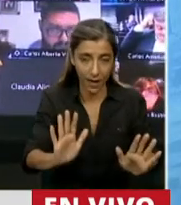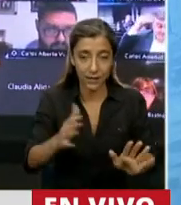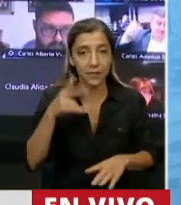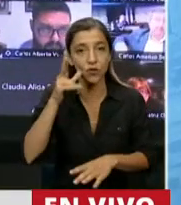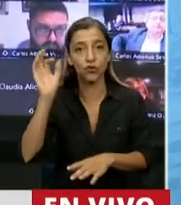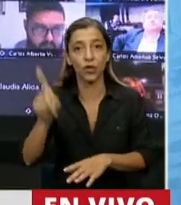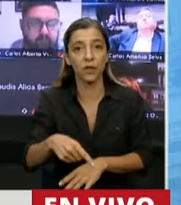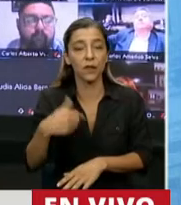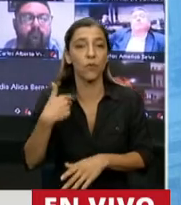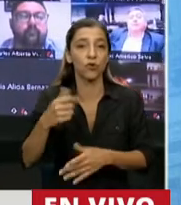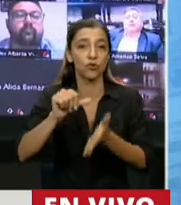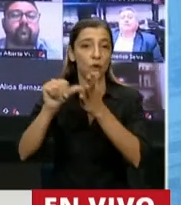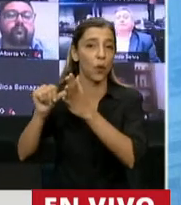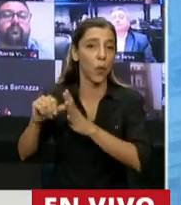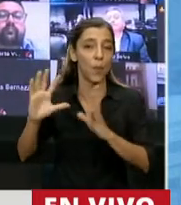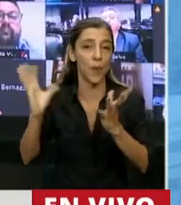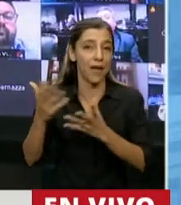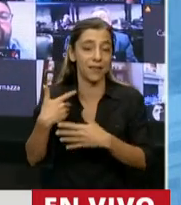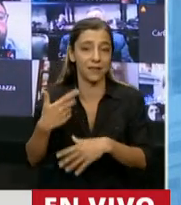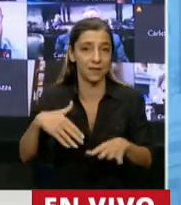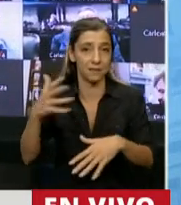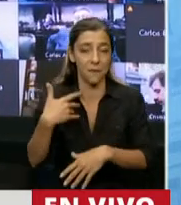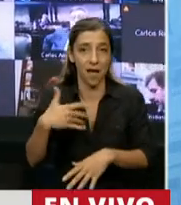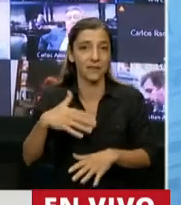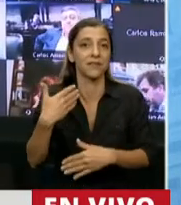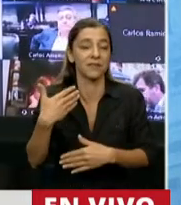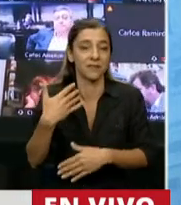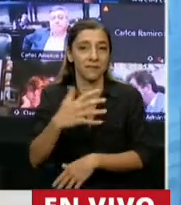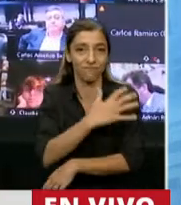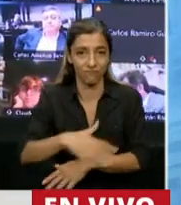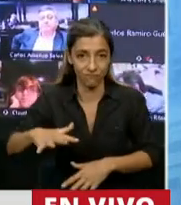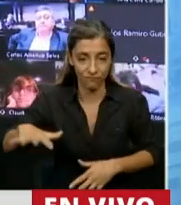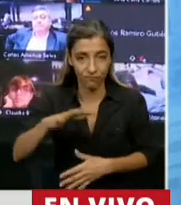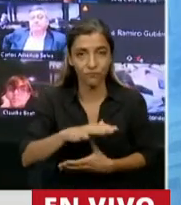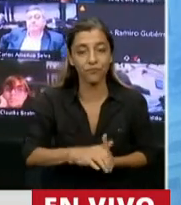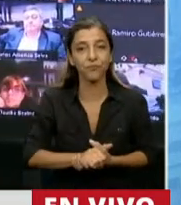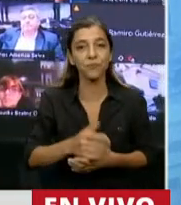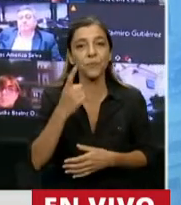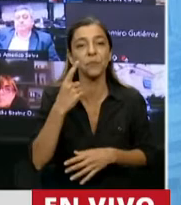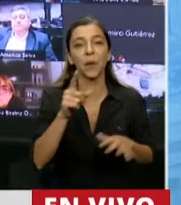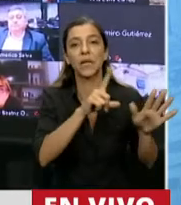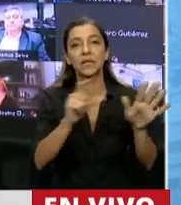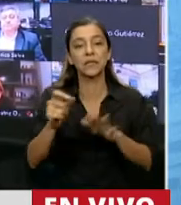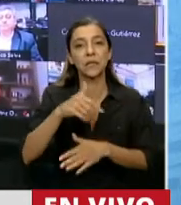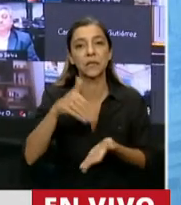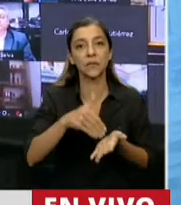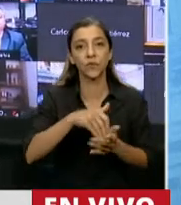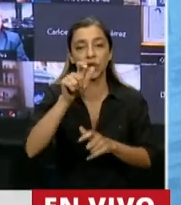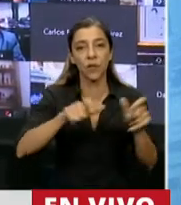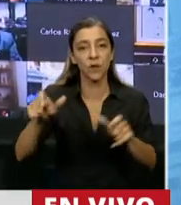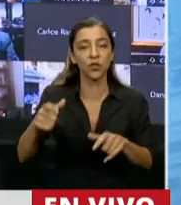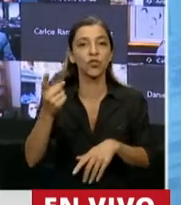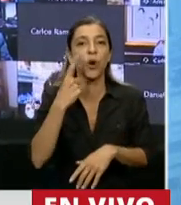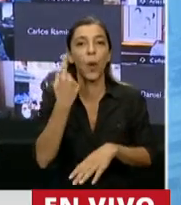en países en vías de desarrollo. 1.700 millones de personas viven en cuencas